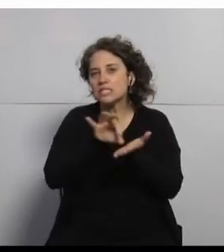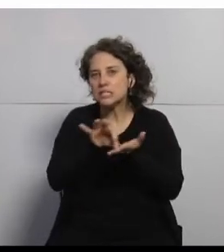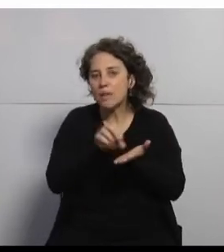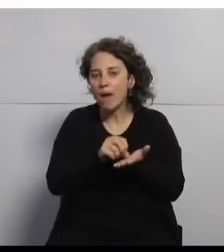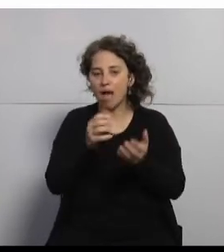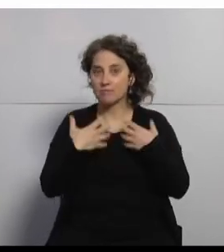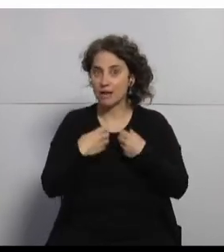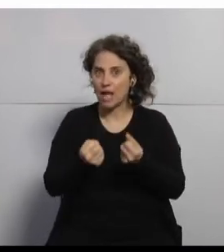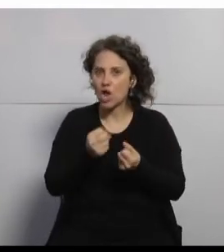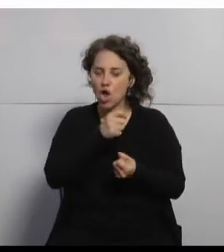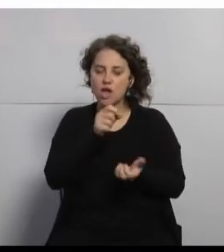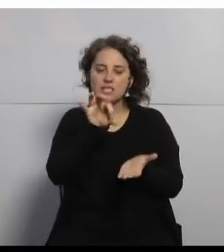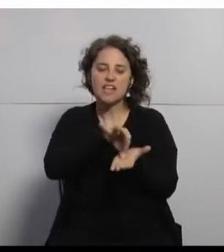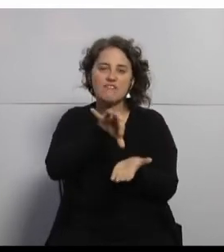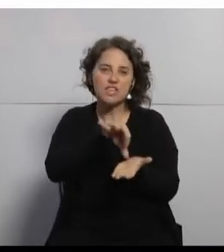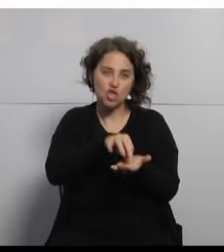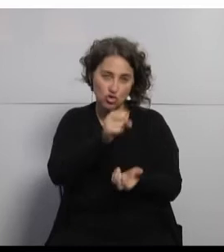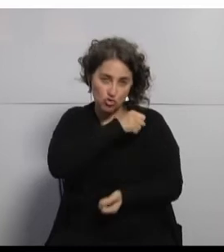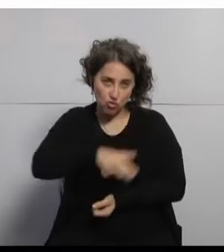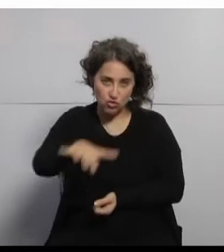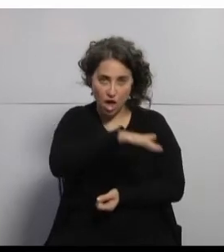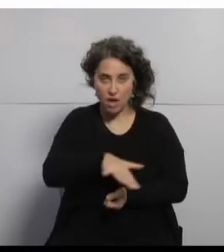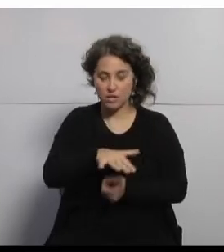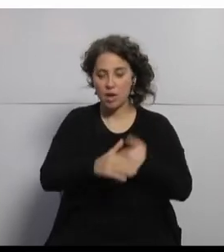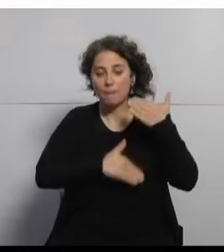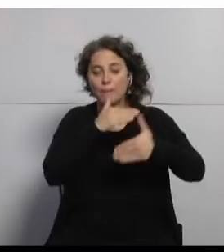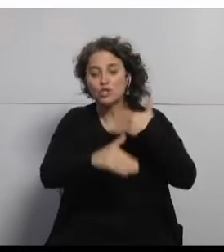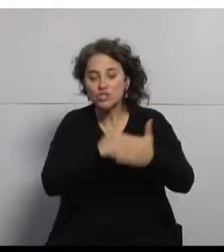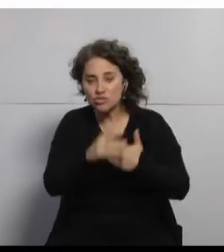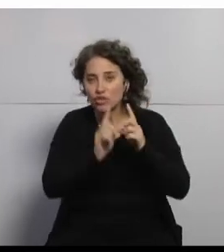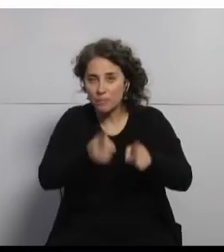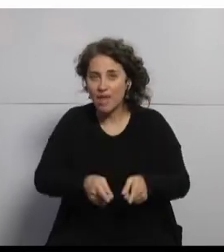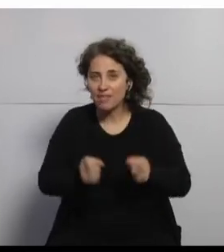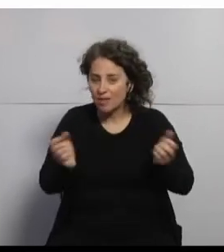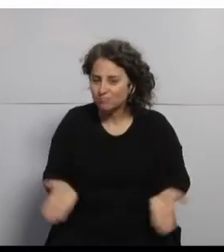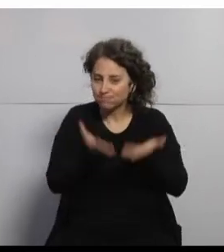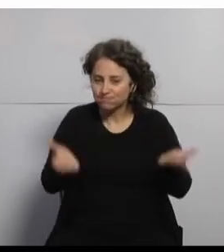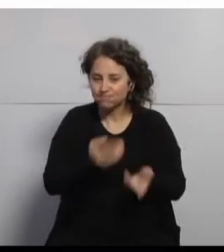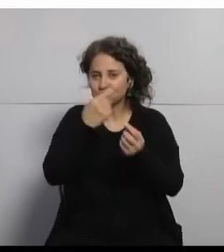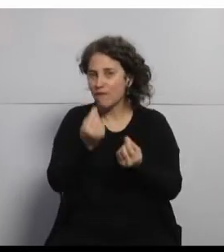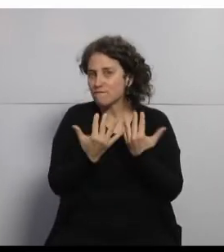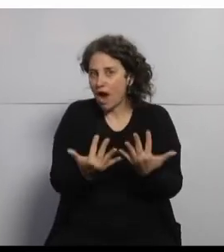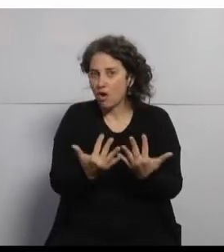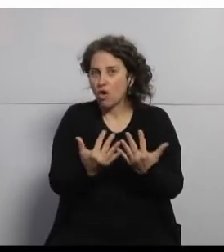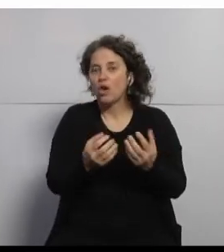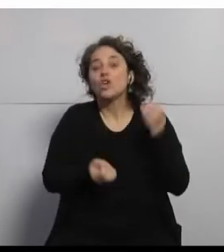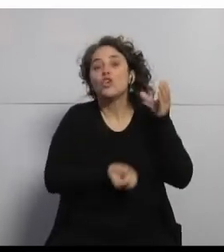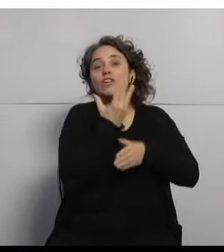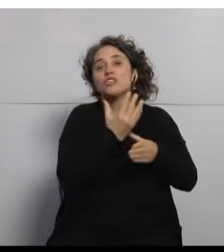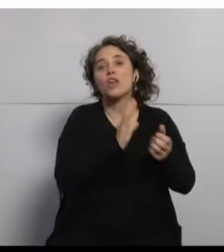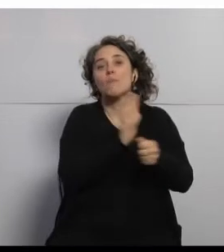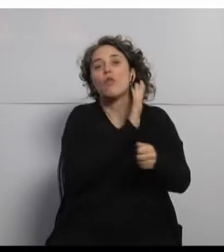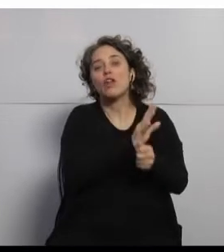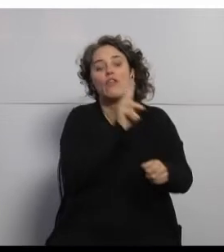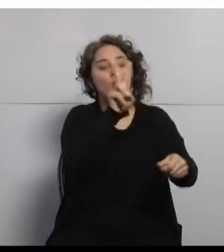sociales. y el proceso de generación de valor, innovación en el modelo de cuidado y